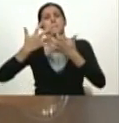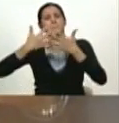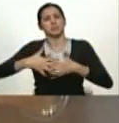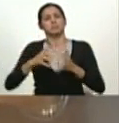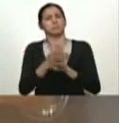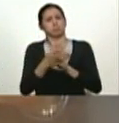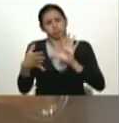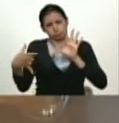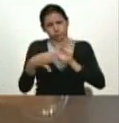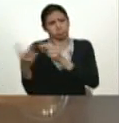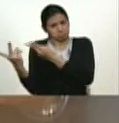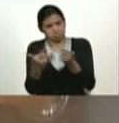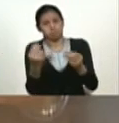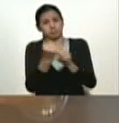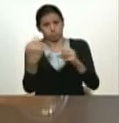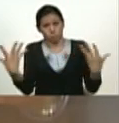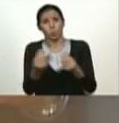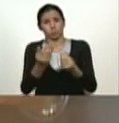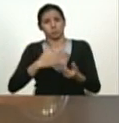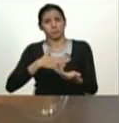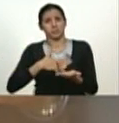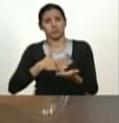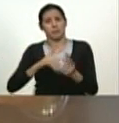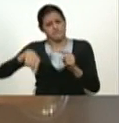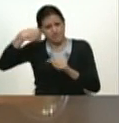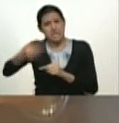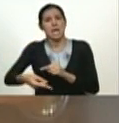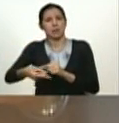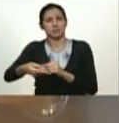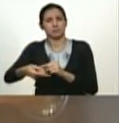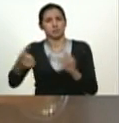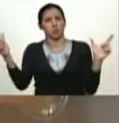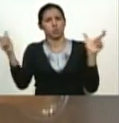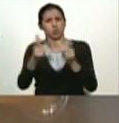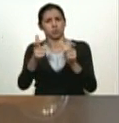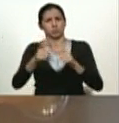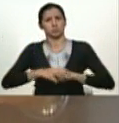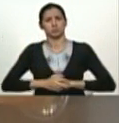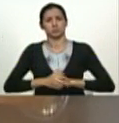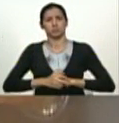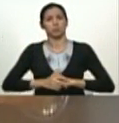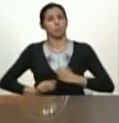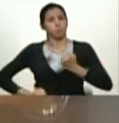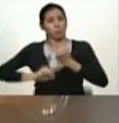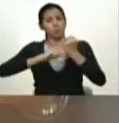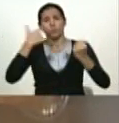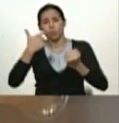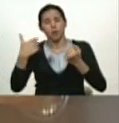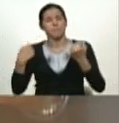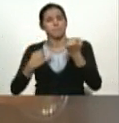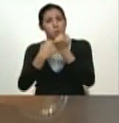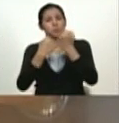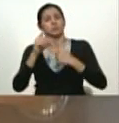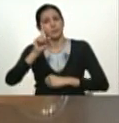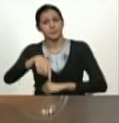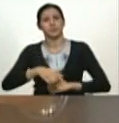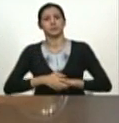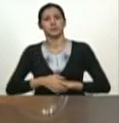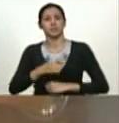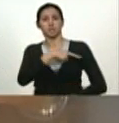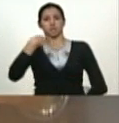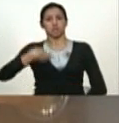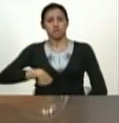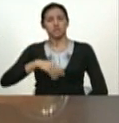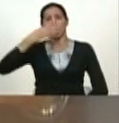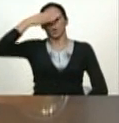trabajemos juntos y reúnanse mañana mismo y busquemos apoyo también de China de